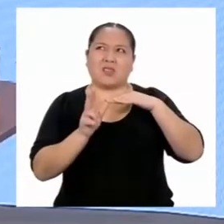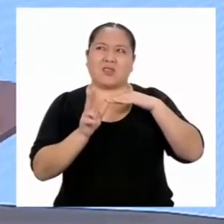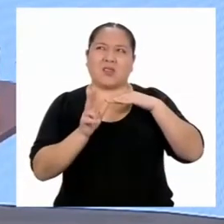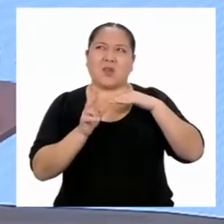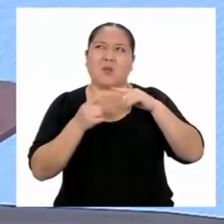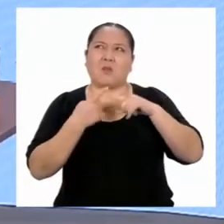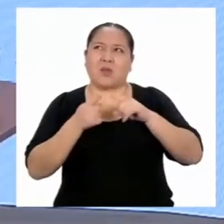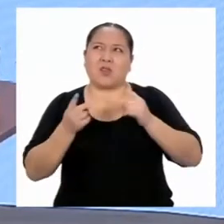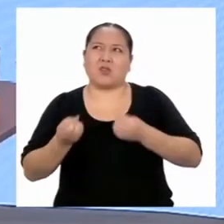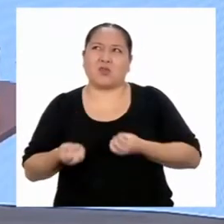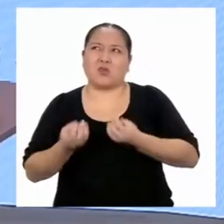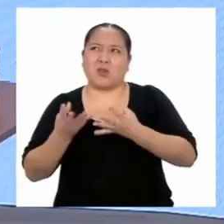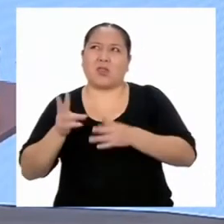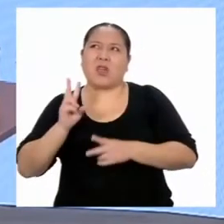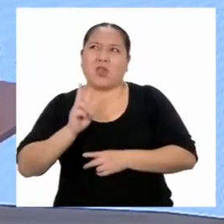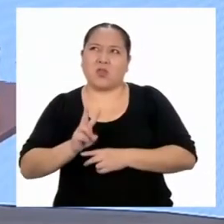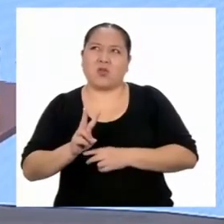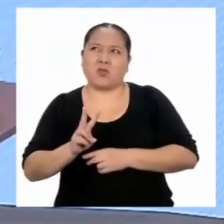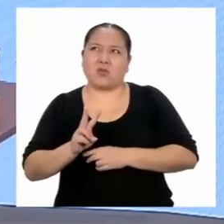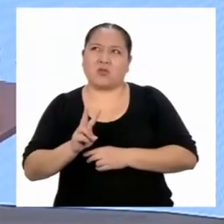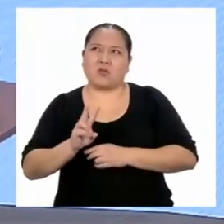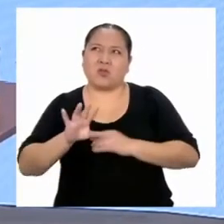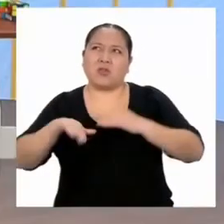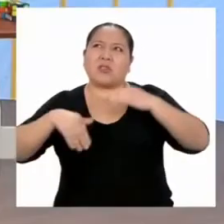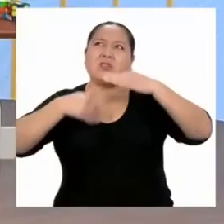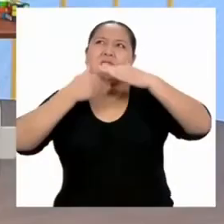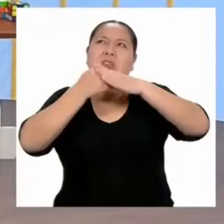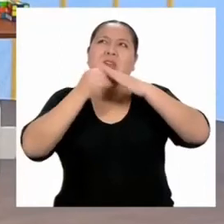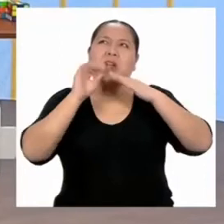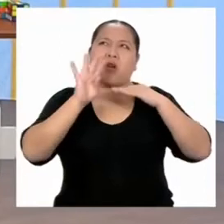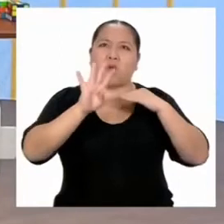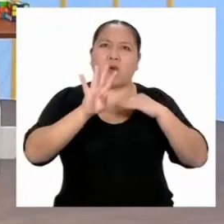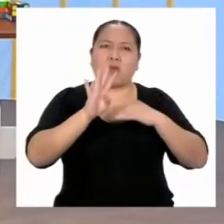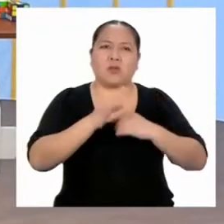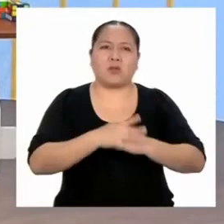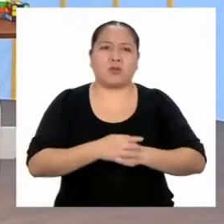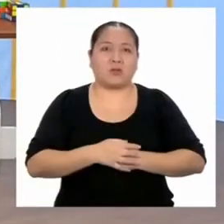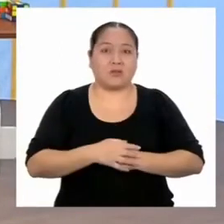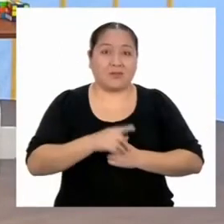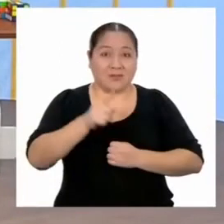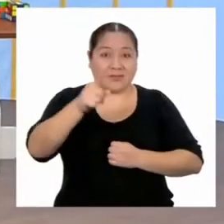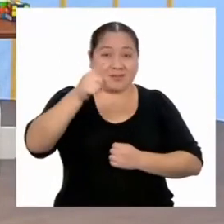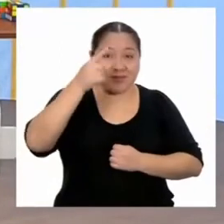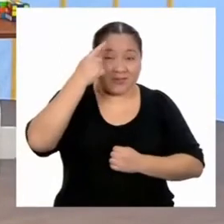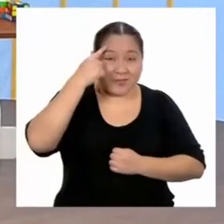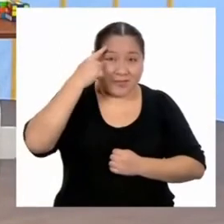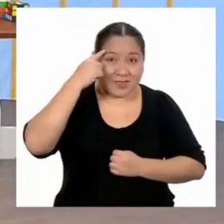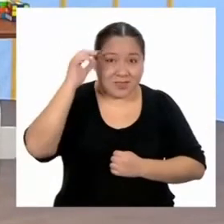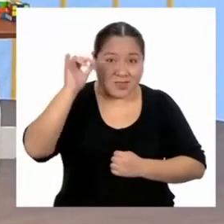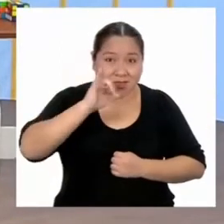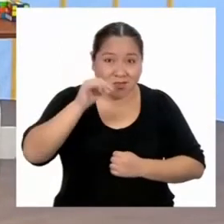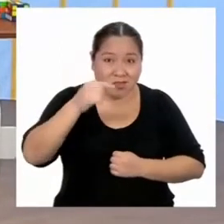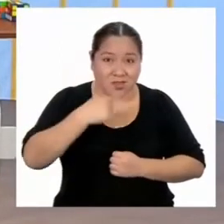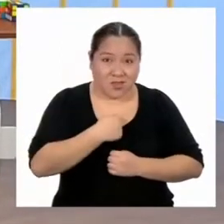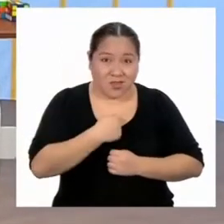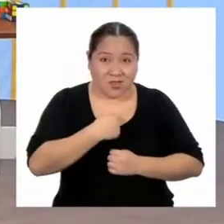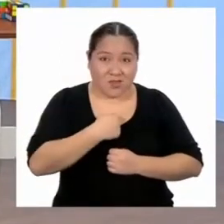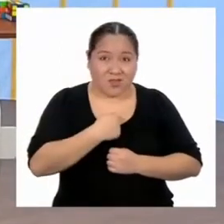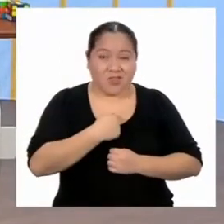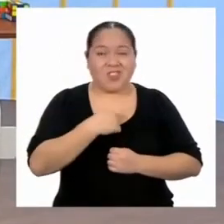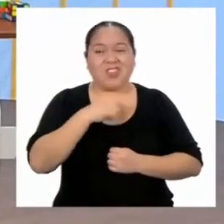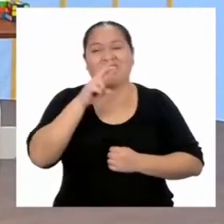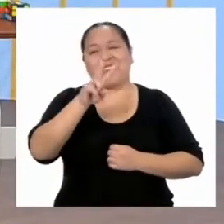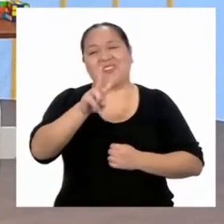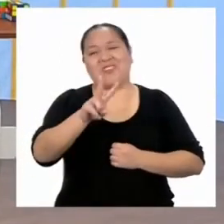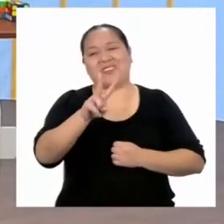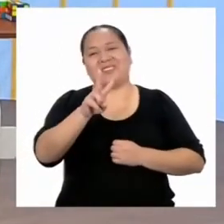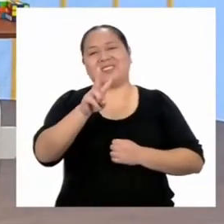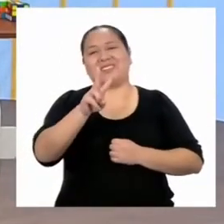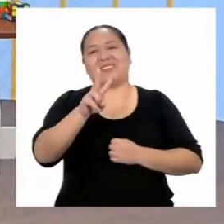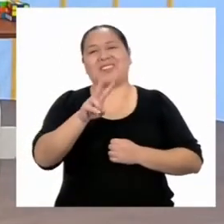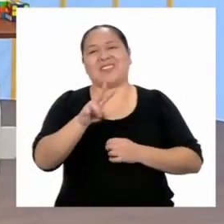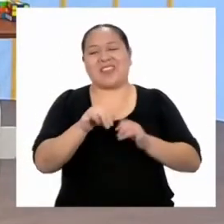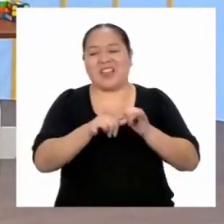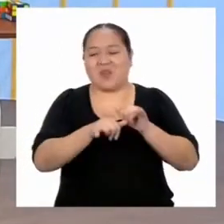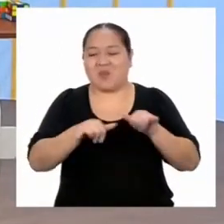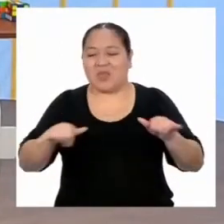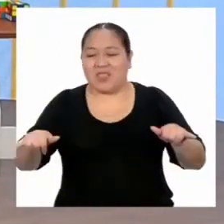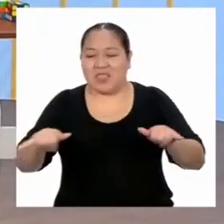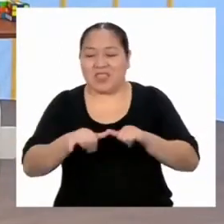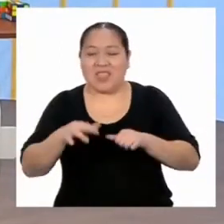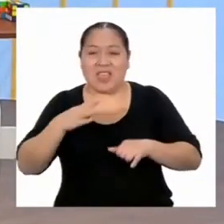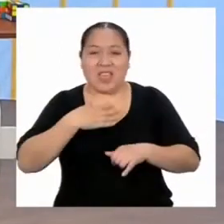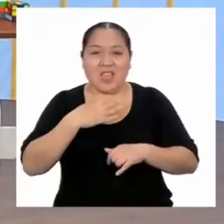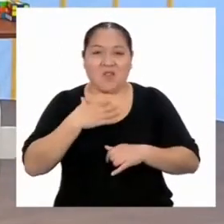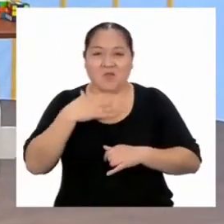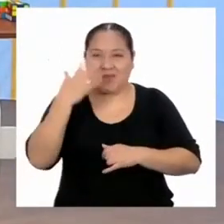¡Ay! ¡Ya sé a qué número se refiere! ¿Ustedes están pensando lo mismo que yo? ¡Dos! La medida de mi